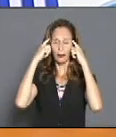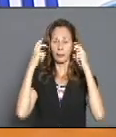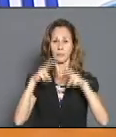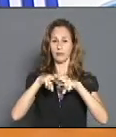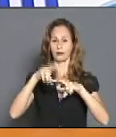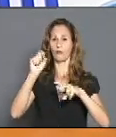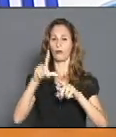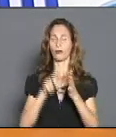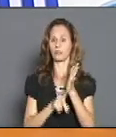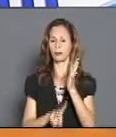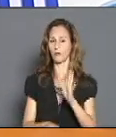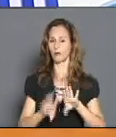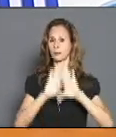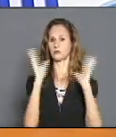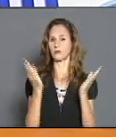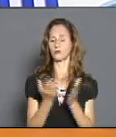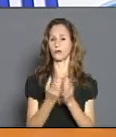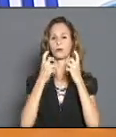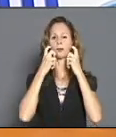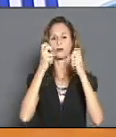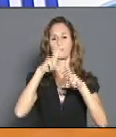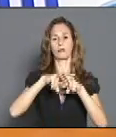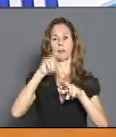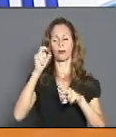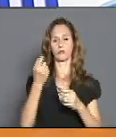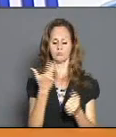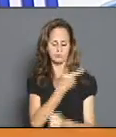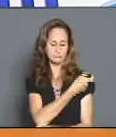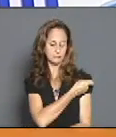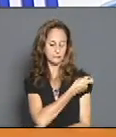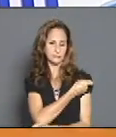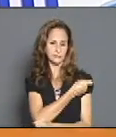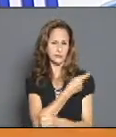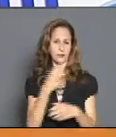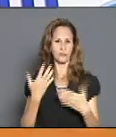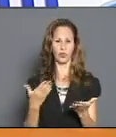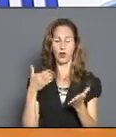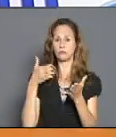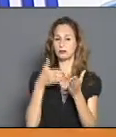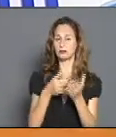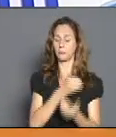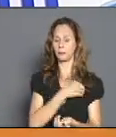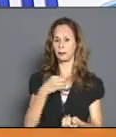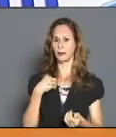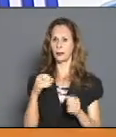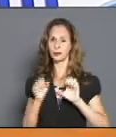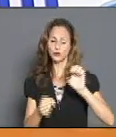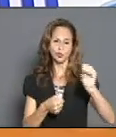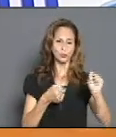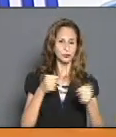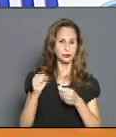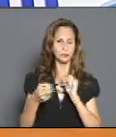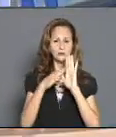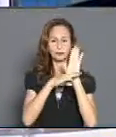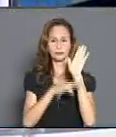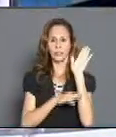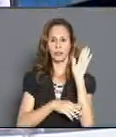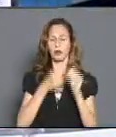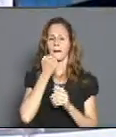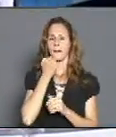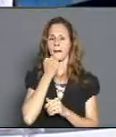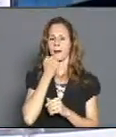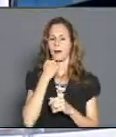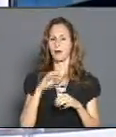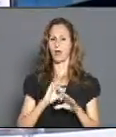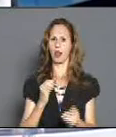define la provincia. Hay que vacunarse y hay que asistir al médico. Hay que hacer, extremar las medidas que siempre hemos hablado desde que